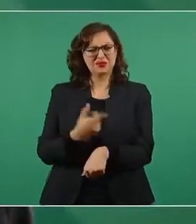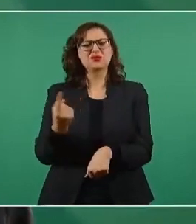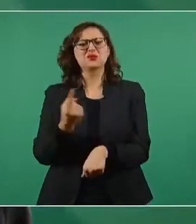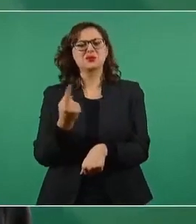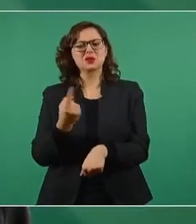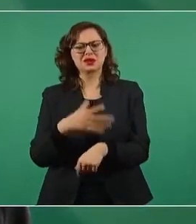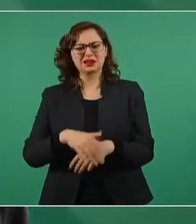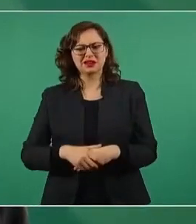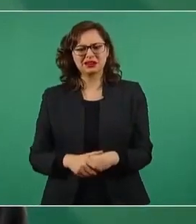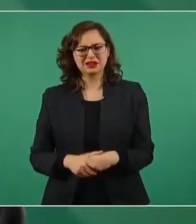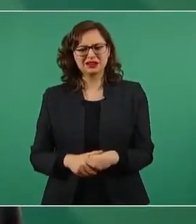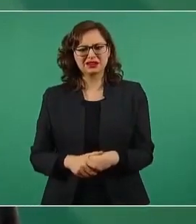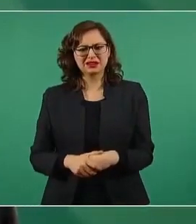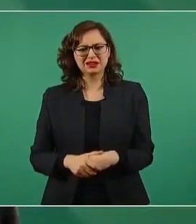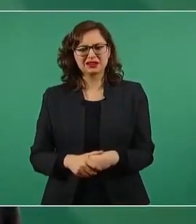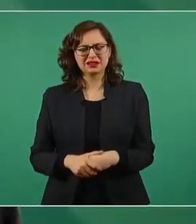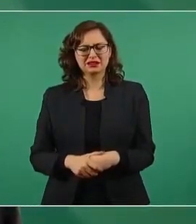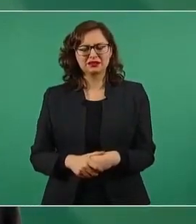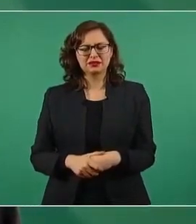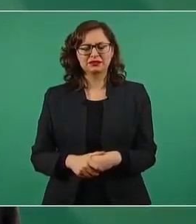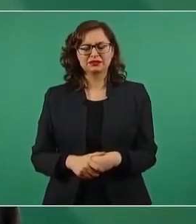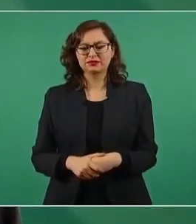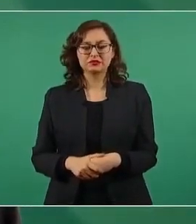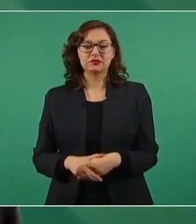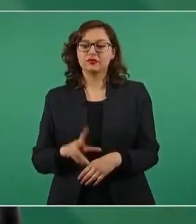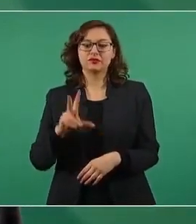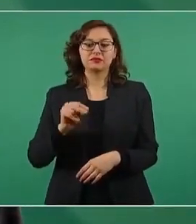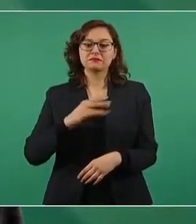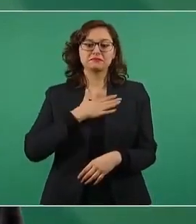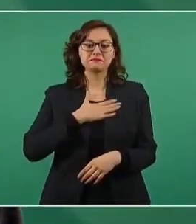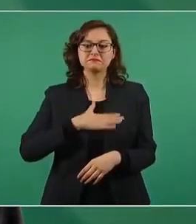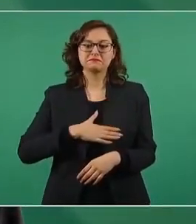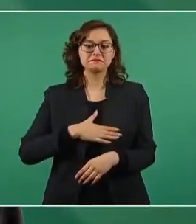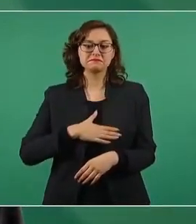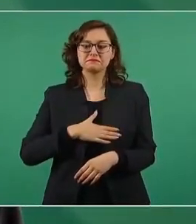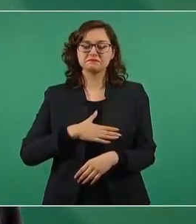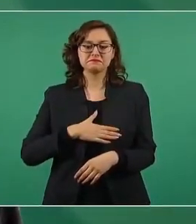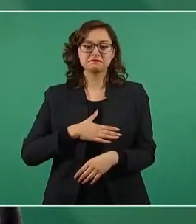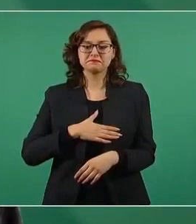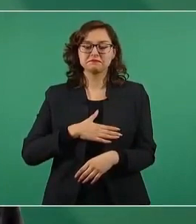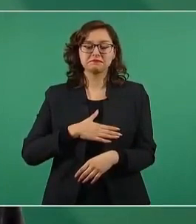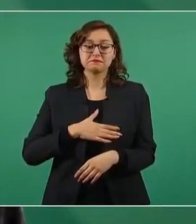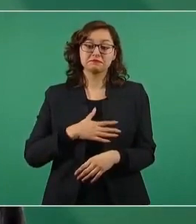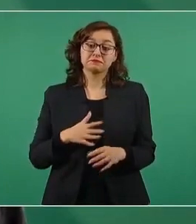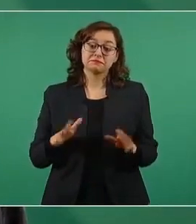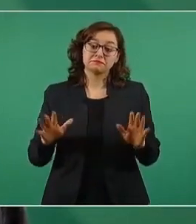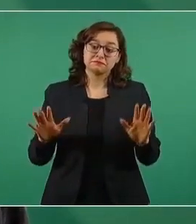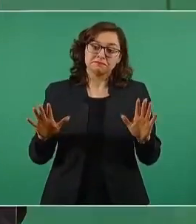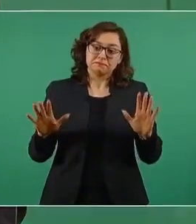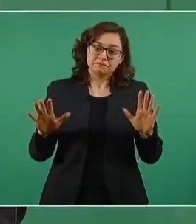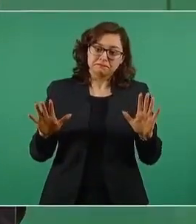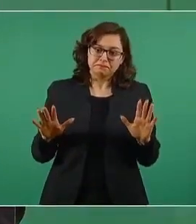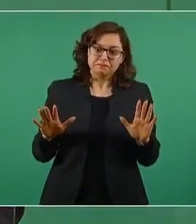considero que es incorrecto, pero bueno,